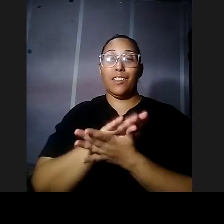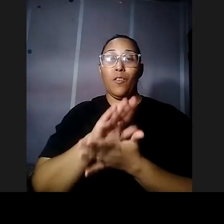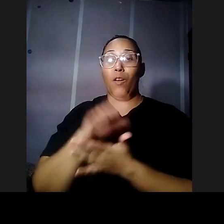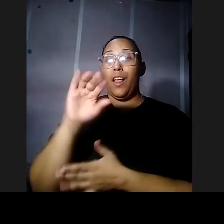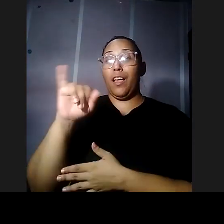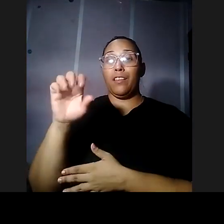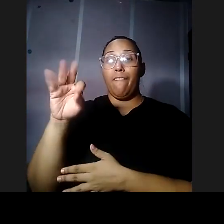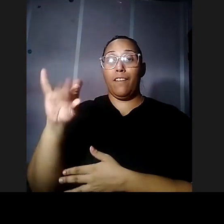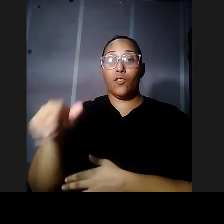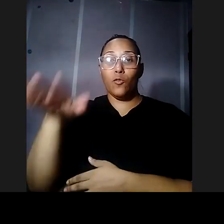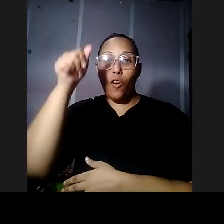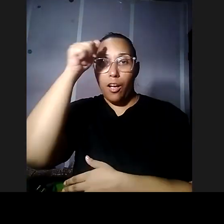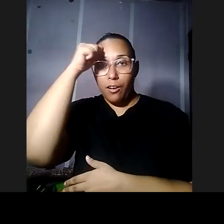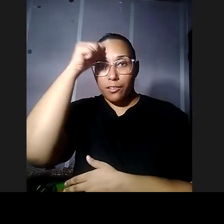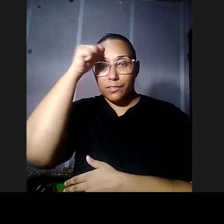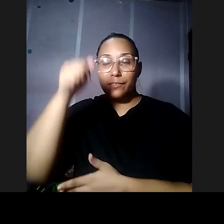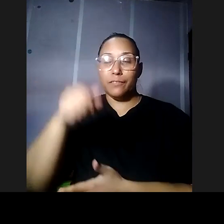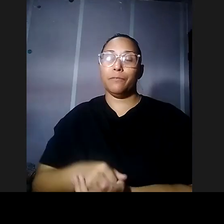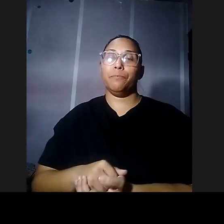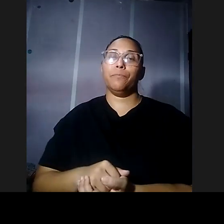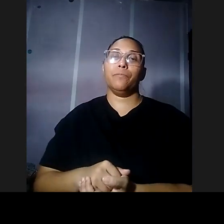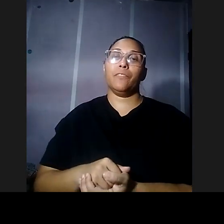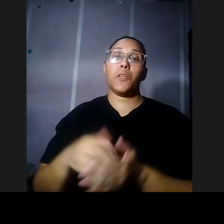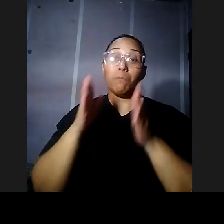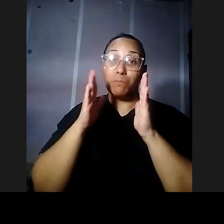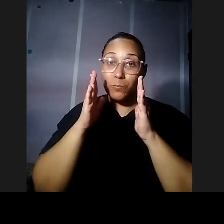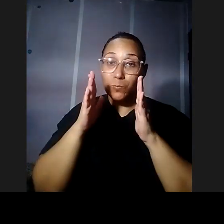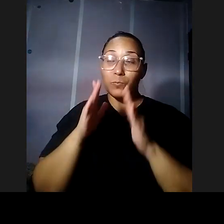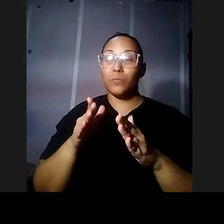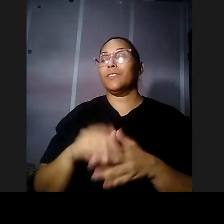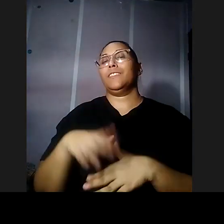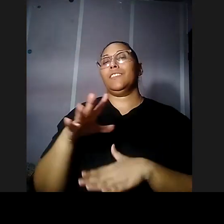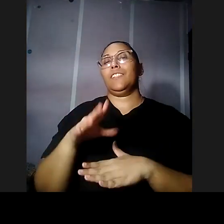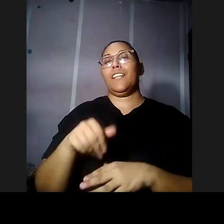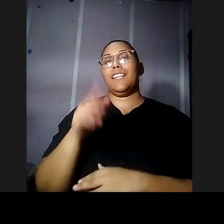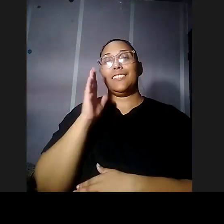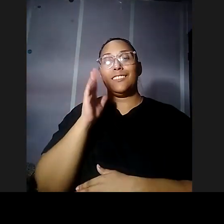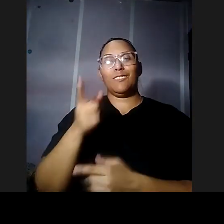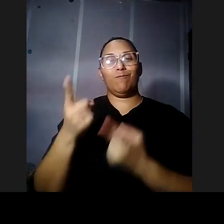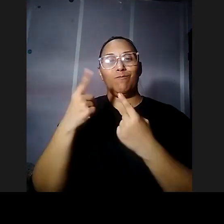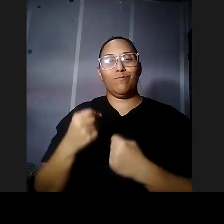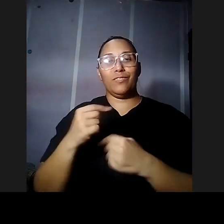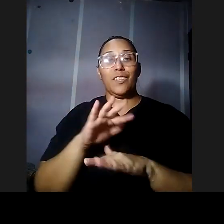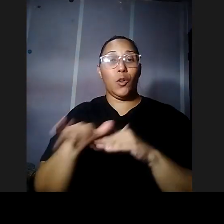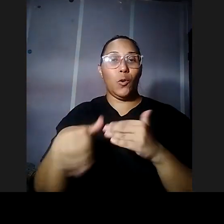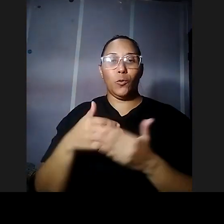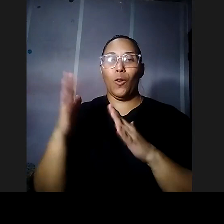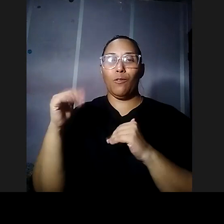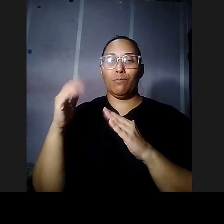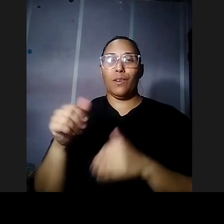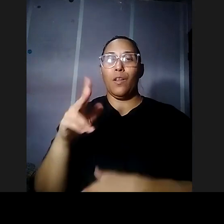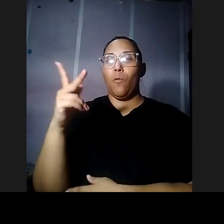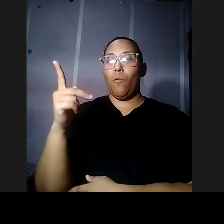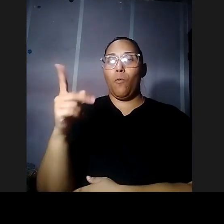Arecibo así que estaremos pendientes a esa charla que nos vas a brindar y a todos pues los esperamos el jueves